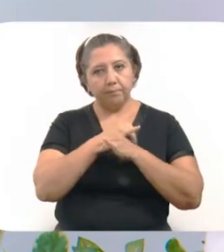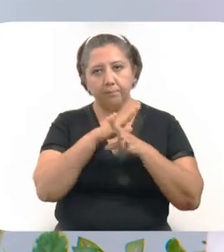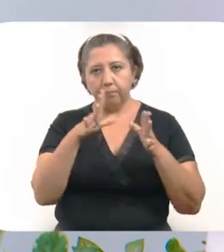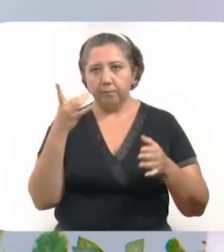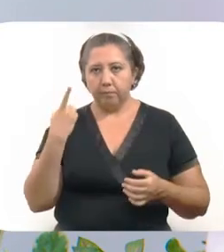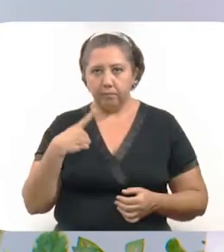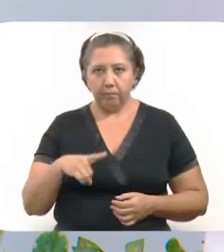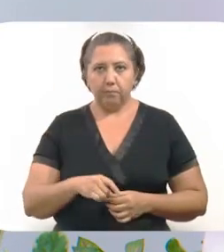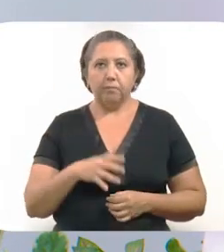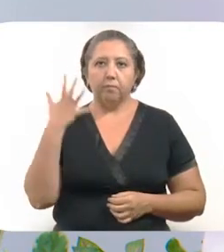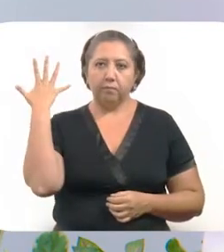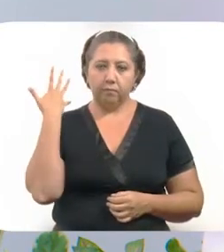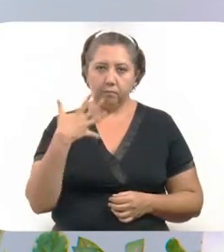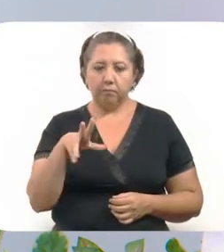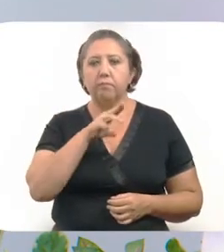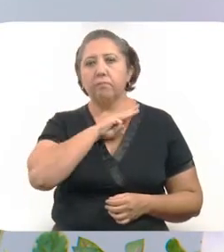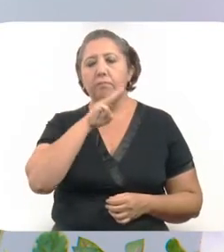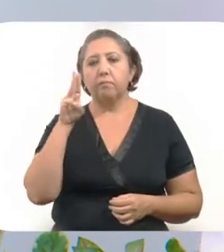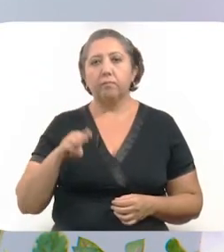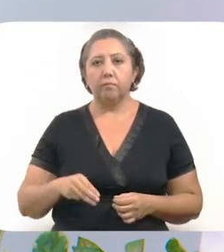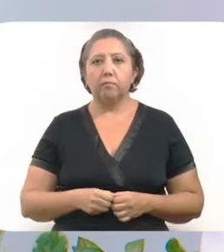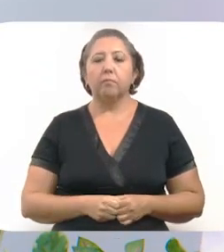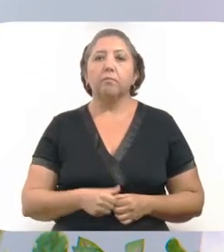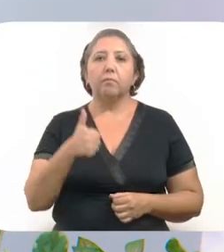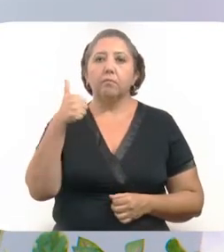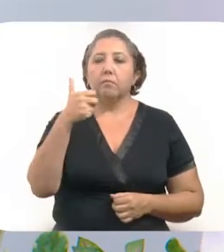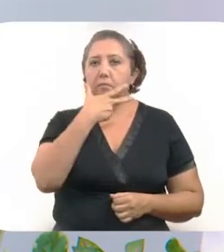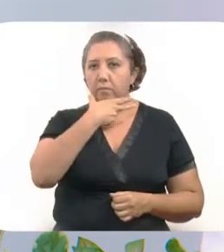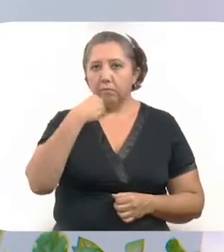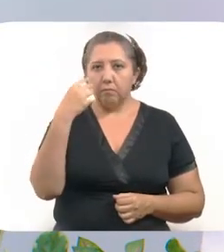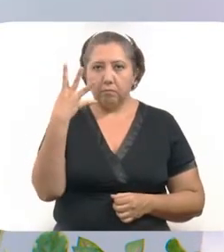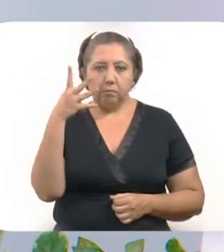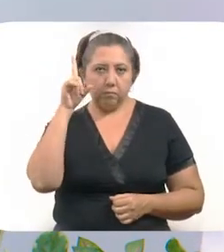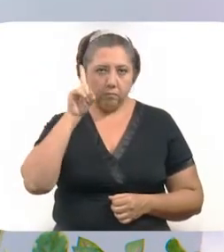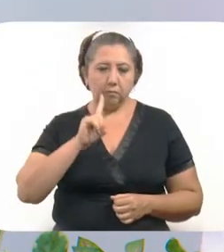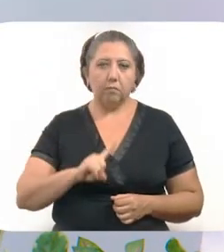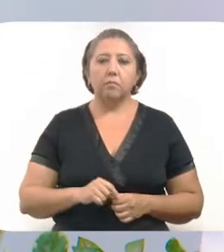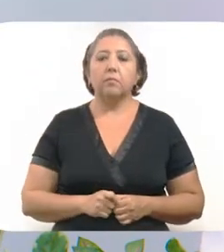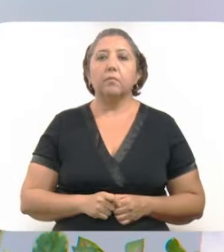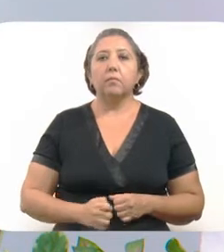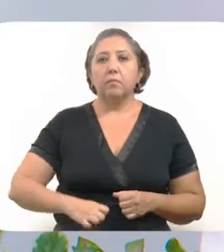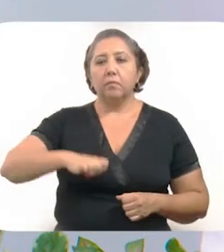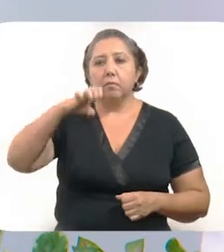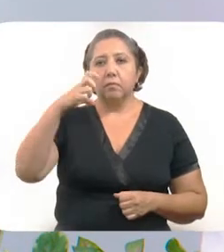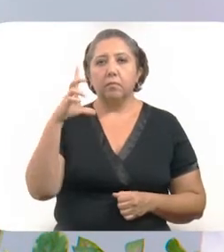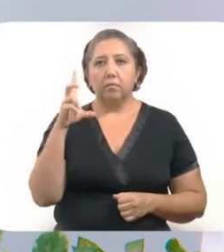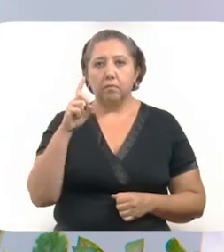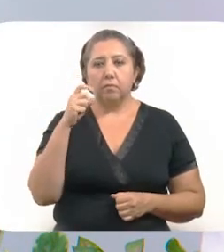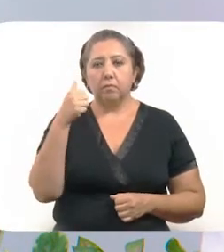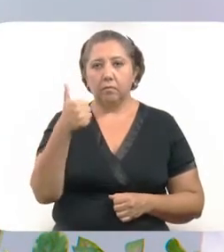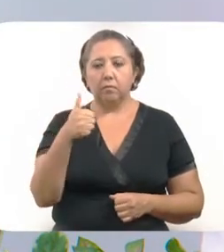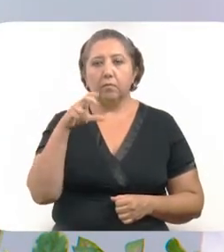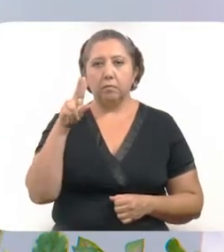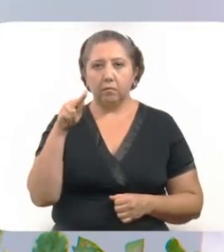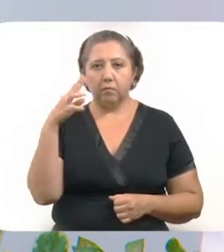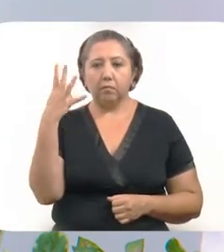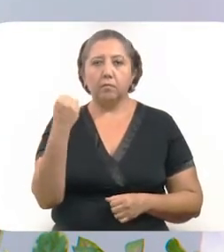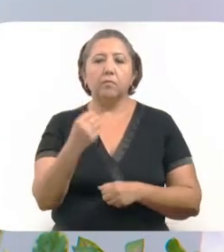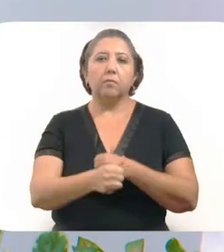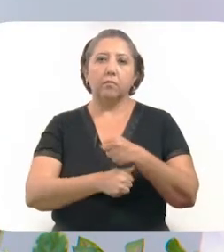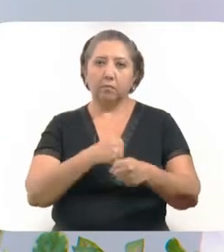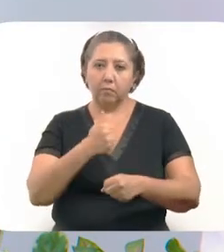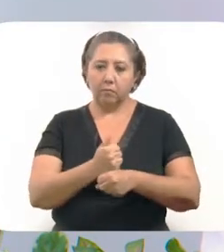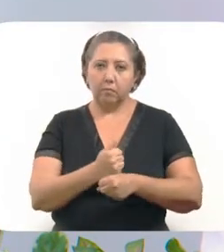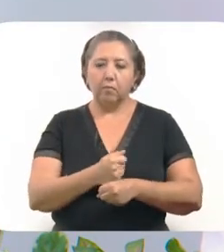médico informamos de 10 fallecimientos. Se trata de 6 hombres y 4 mujeres con un rango de edad de 36 a 89 años.